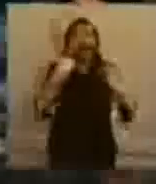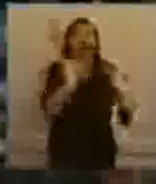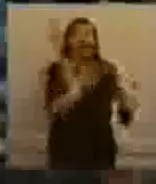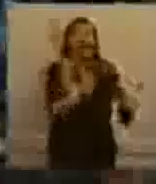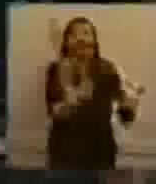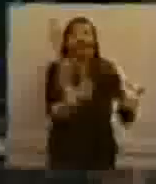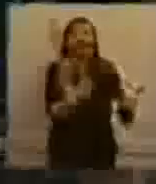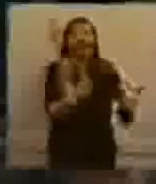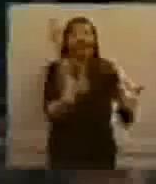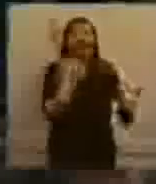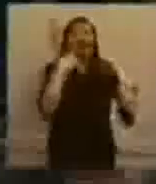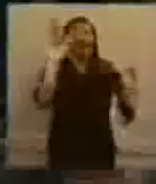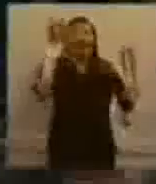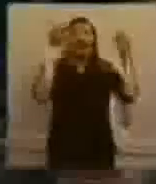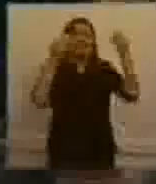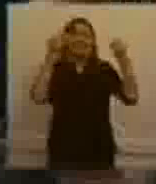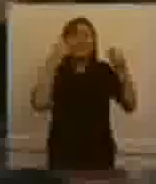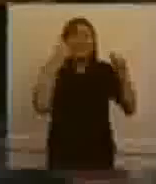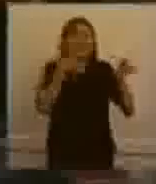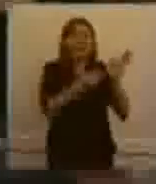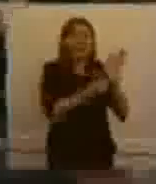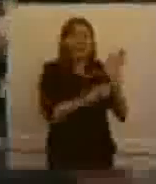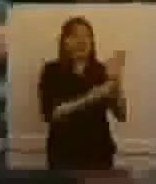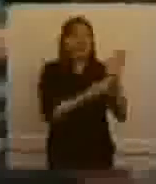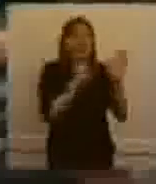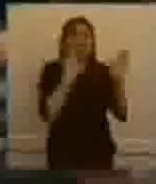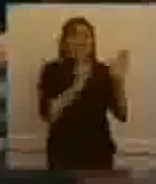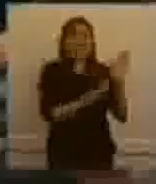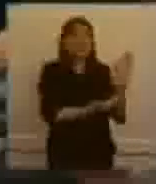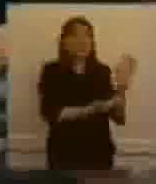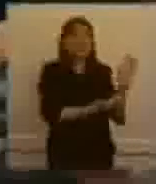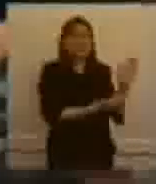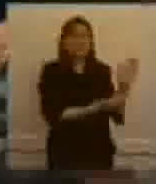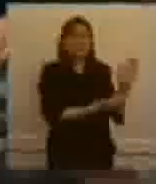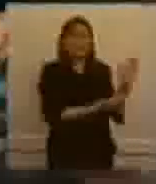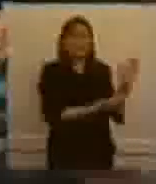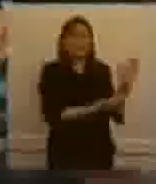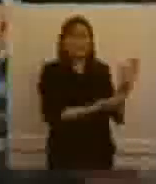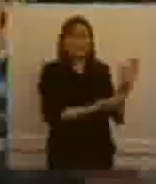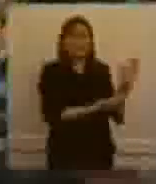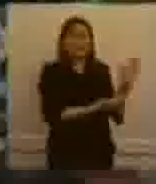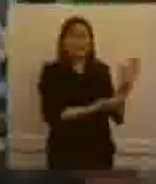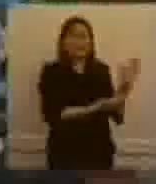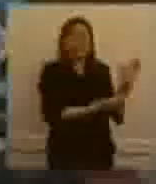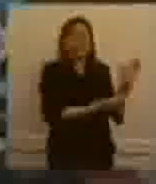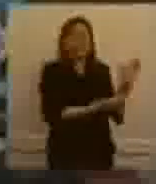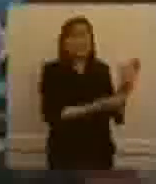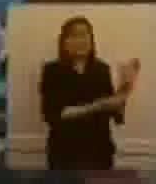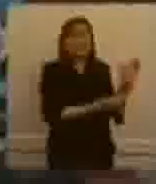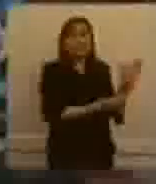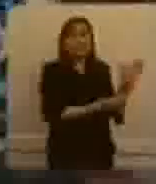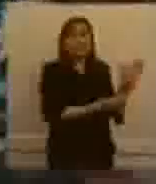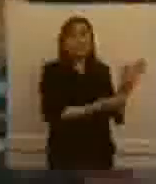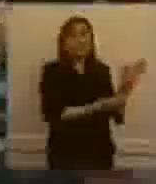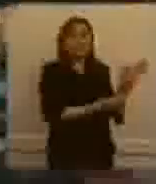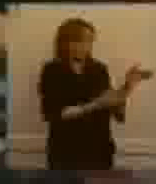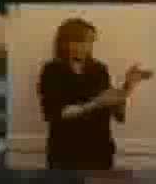ceniza, acá esto es ceniza, es igual que la que cayó Arturo, ¿te acordás, no?